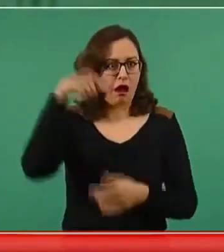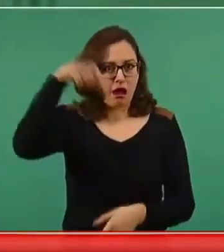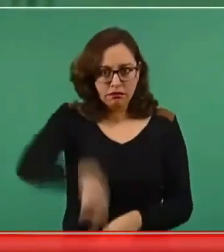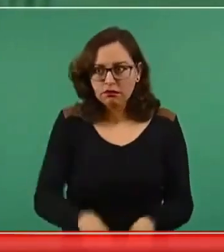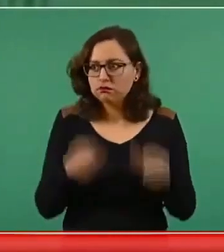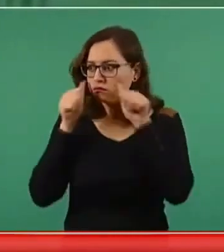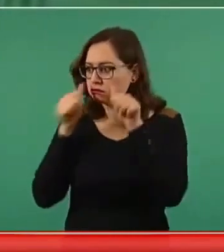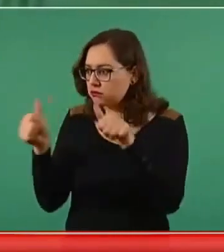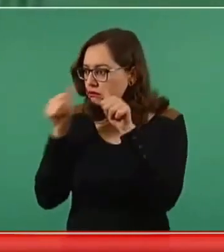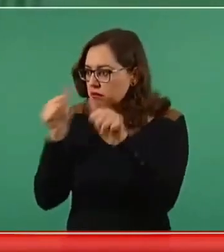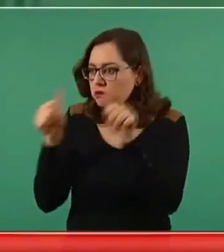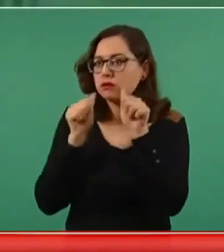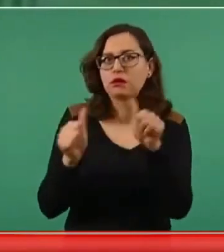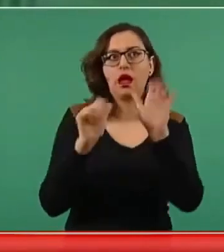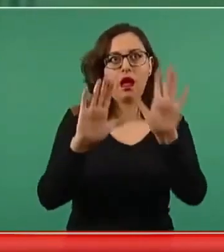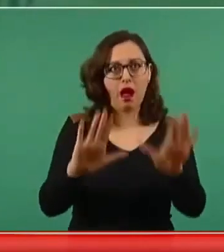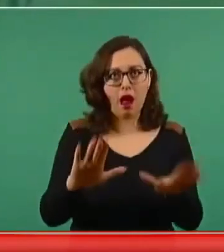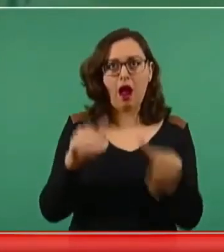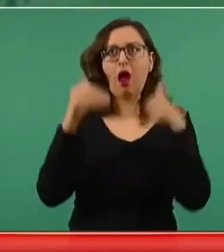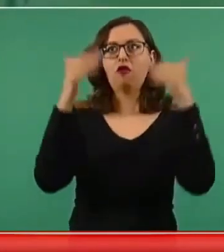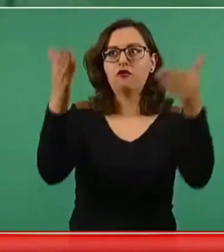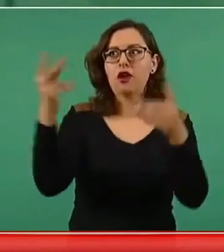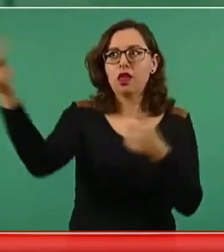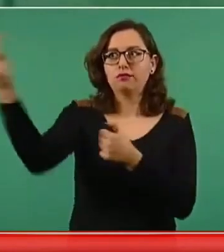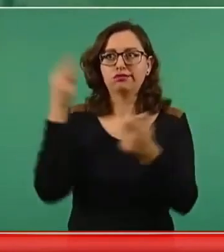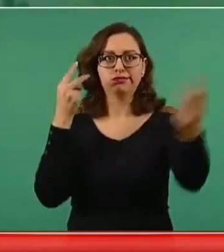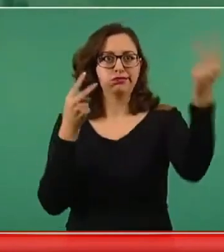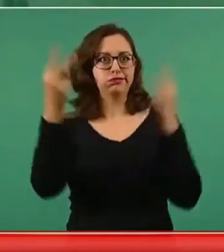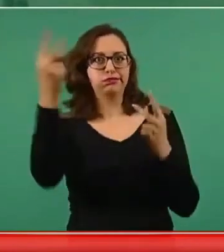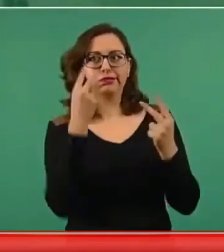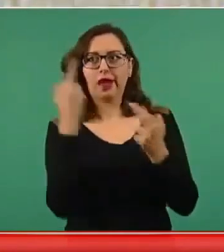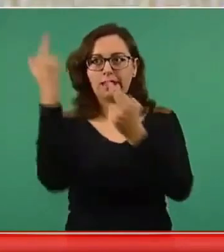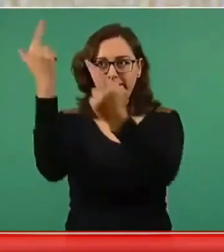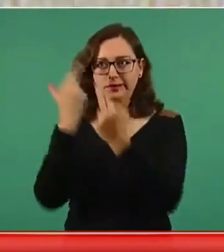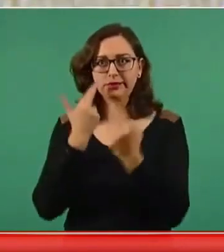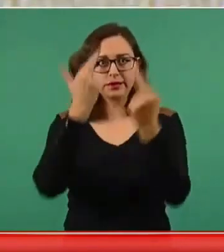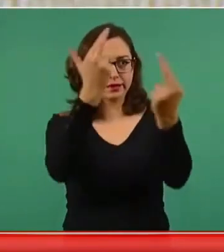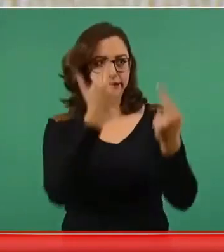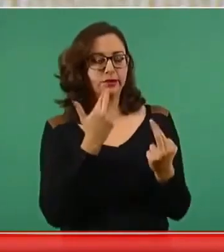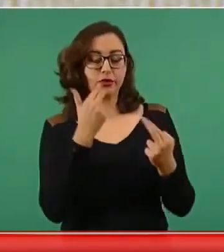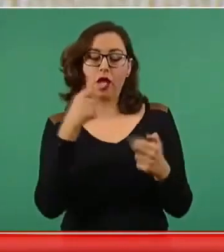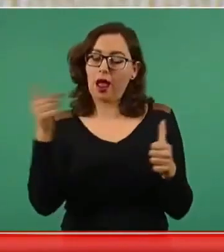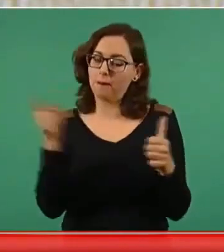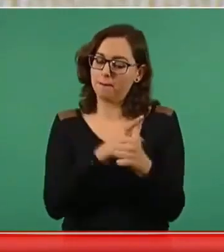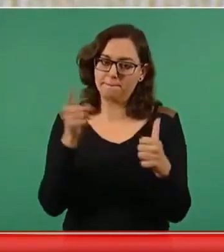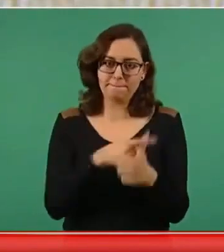entregar buenas cuentas primero a nuestro pueblo.